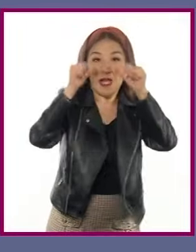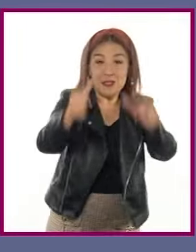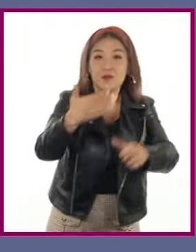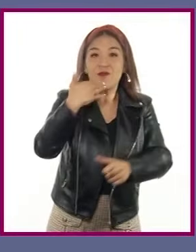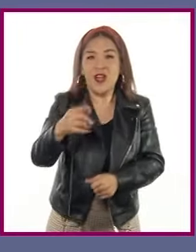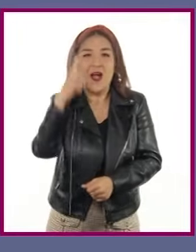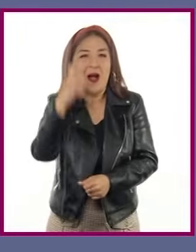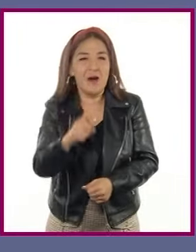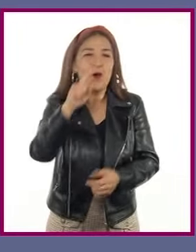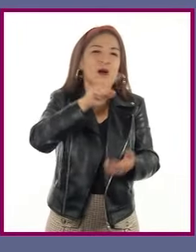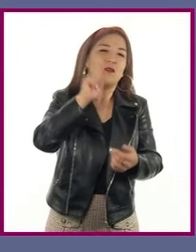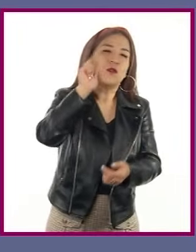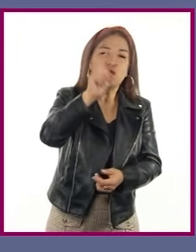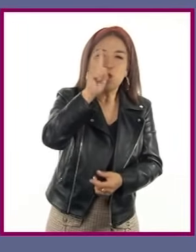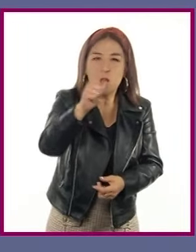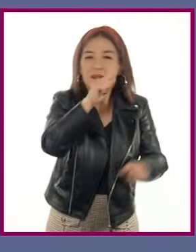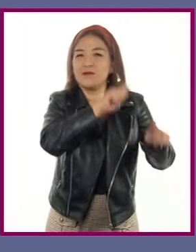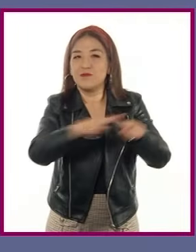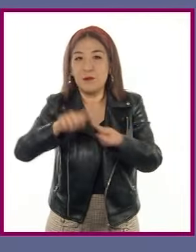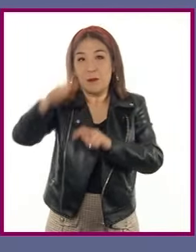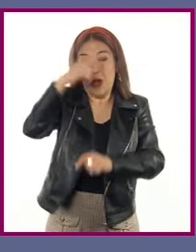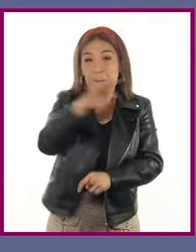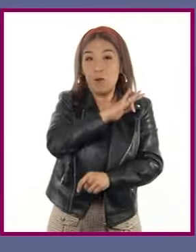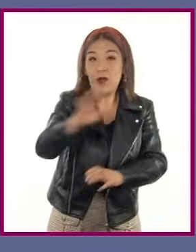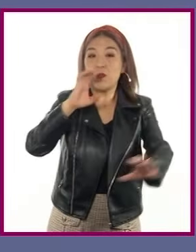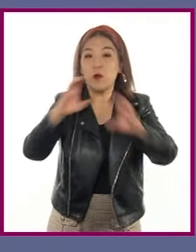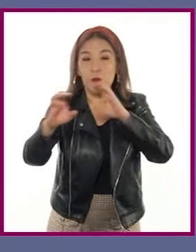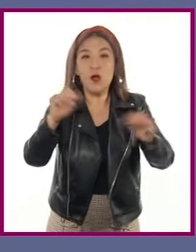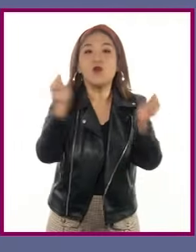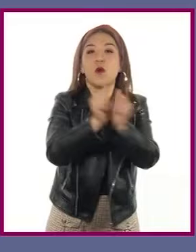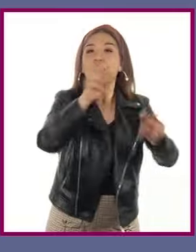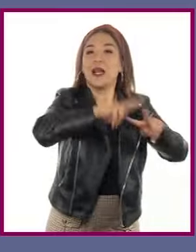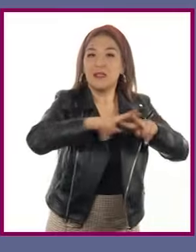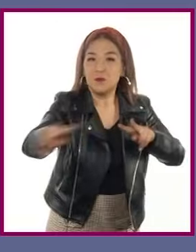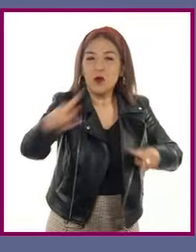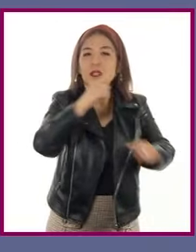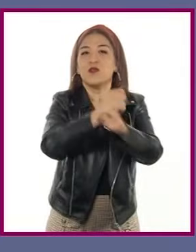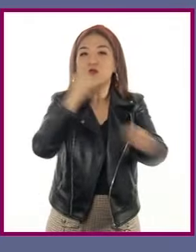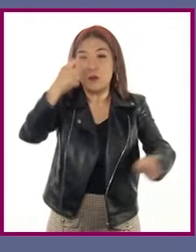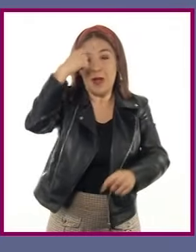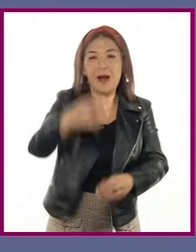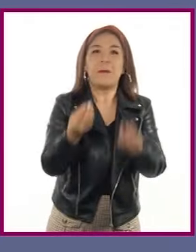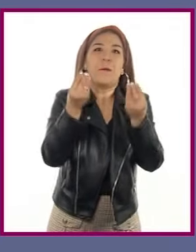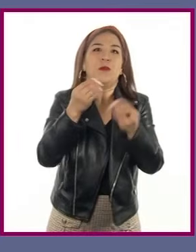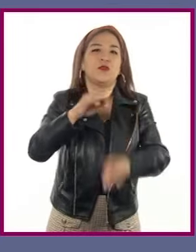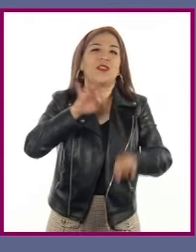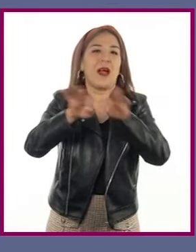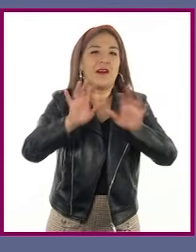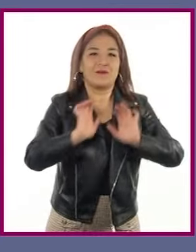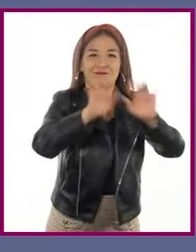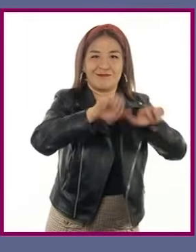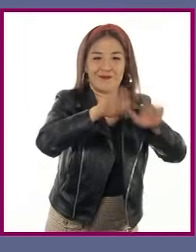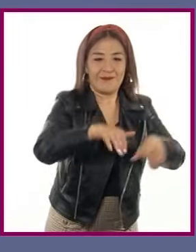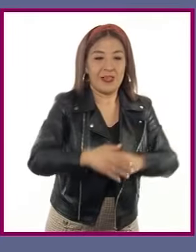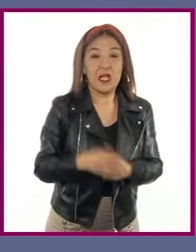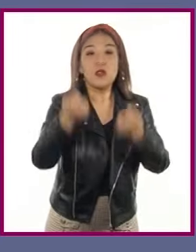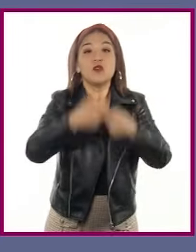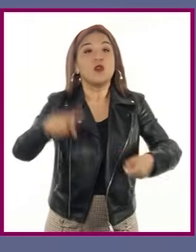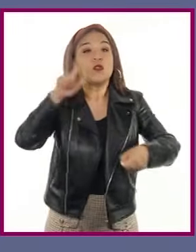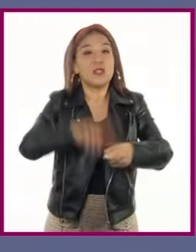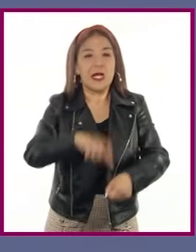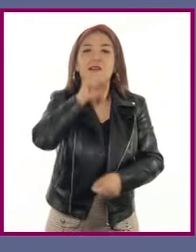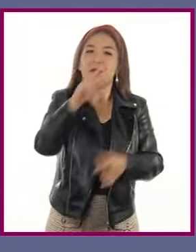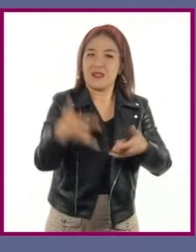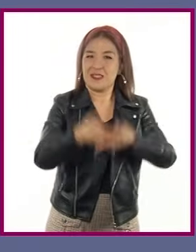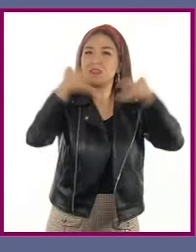dispongan de varios medios de comunicación y transporte, además de amplia oferta laboral. Sociales e históricos En